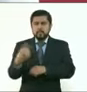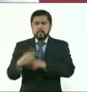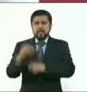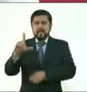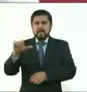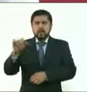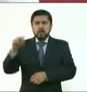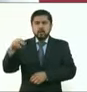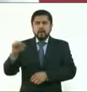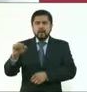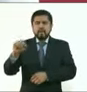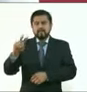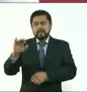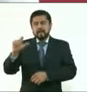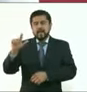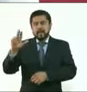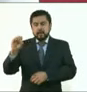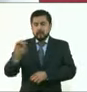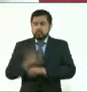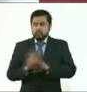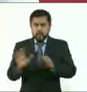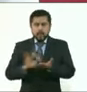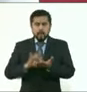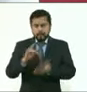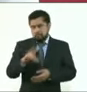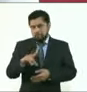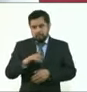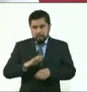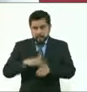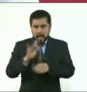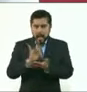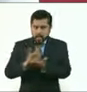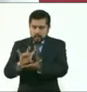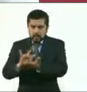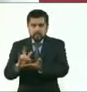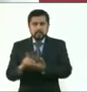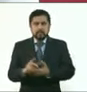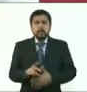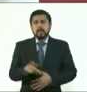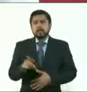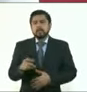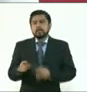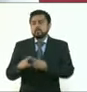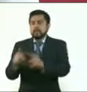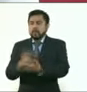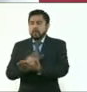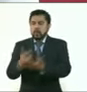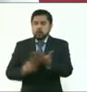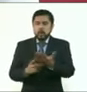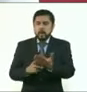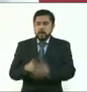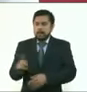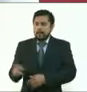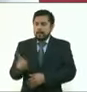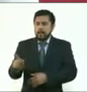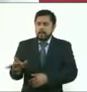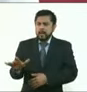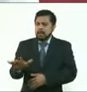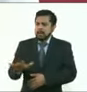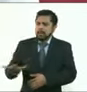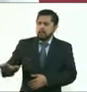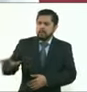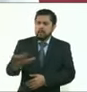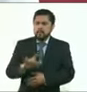incremento. El programa de mejoramiento barrial, el programa de apoyo